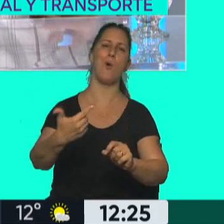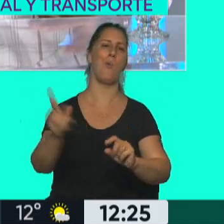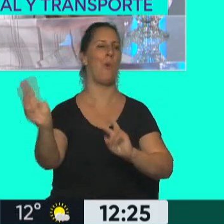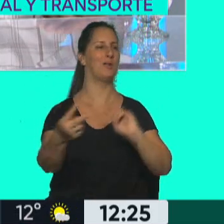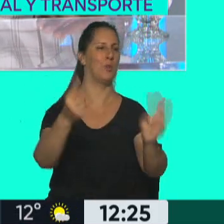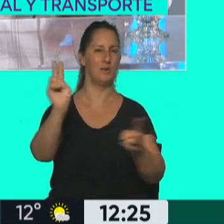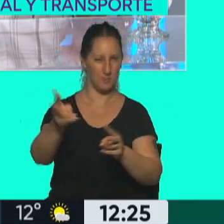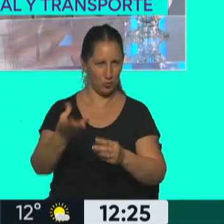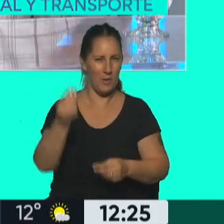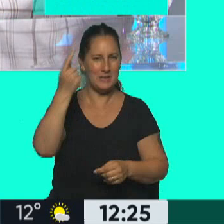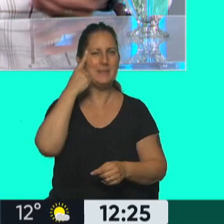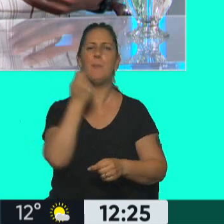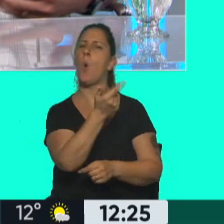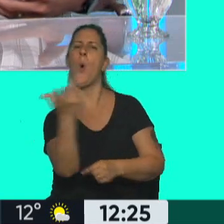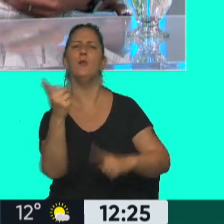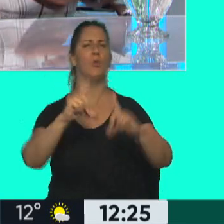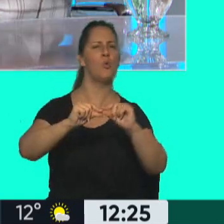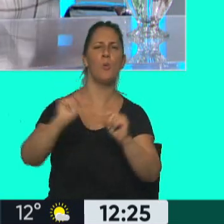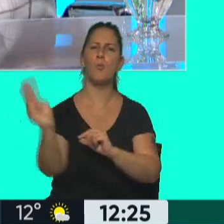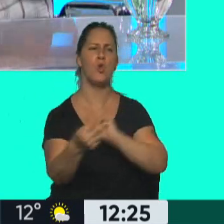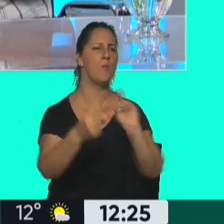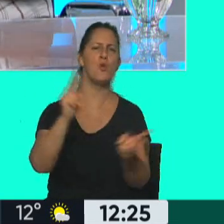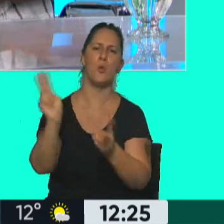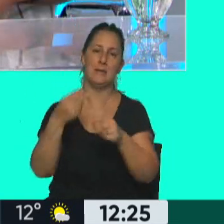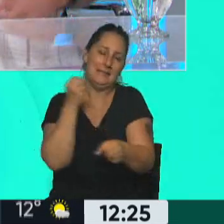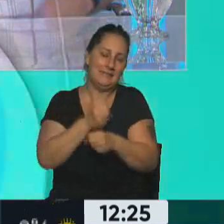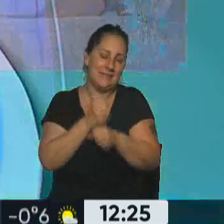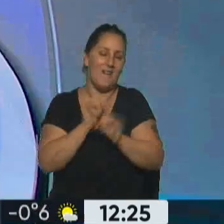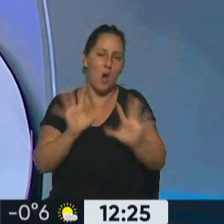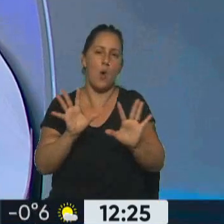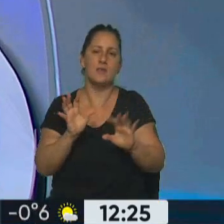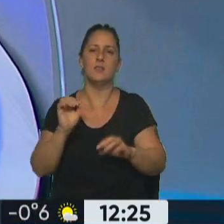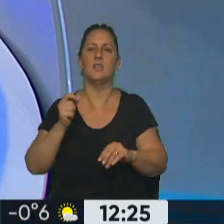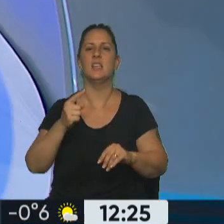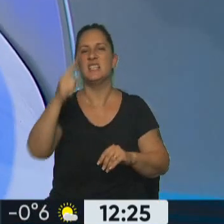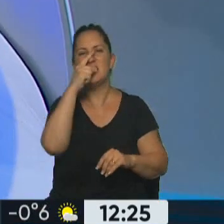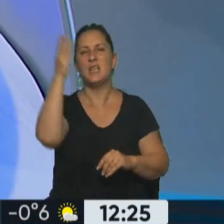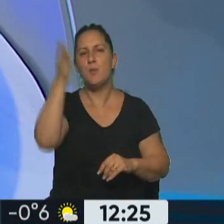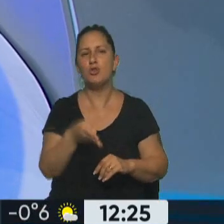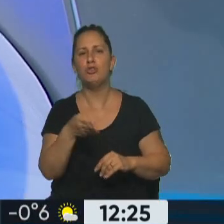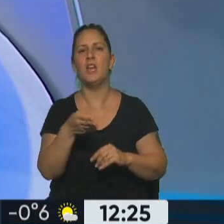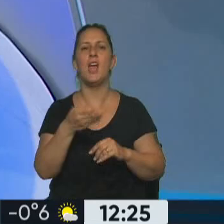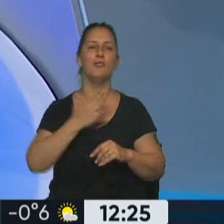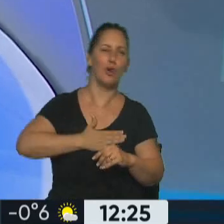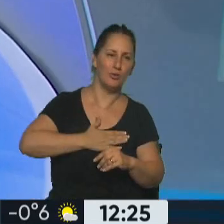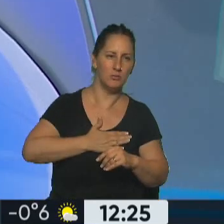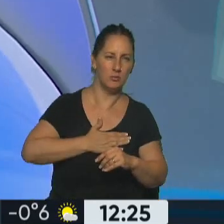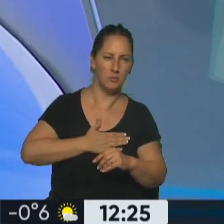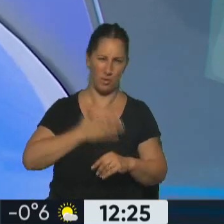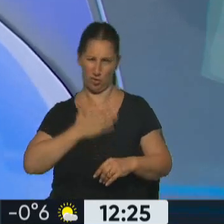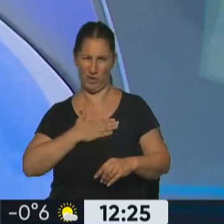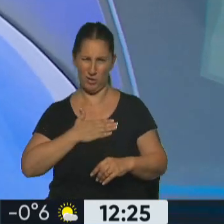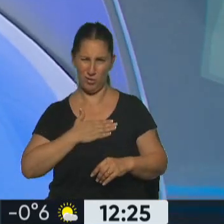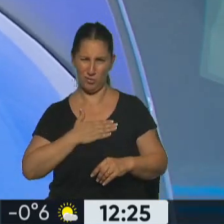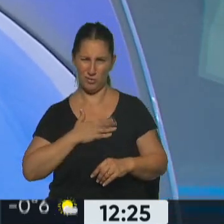nosotros caemos en eso porque, nada, sí, uno viene laburando con esto y decís, bajaron un 7%, estamos contentos. Pará, estamos contentos.